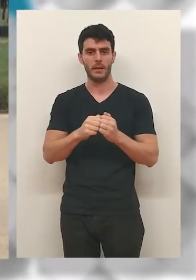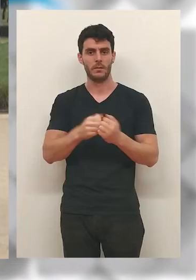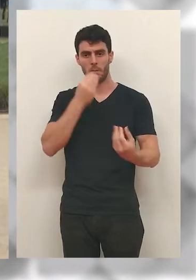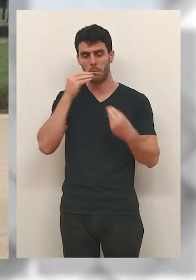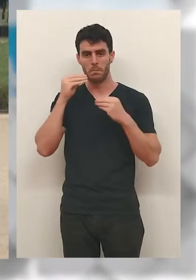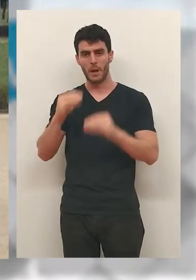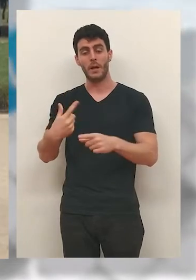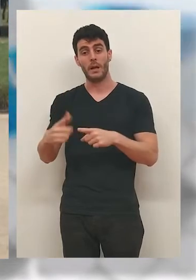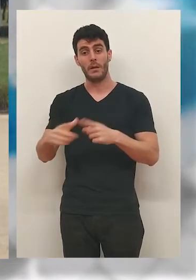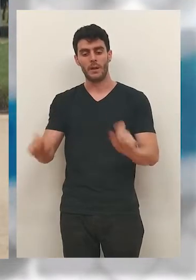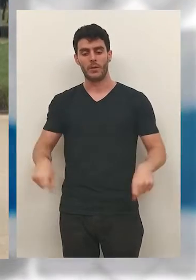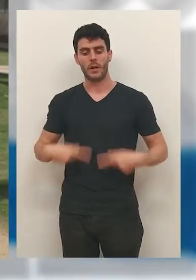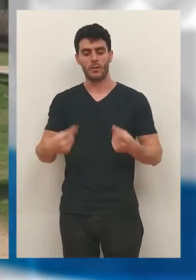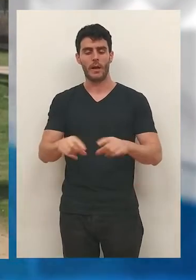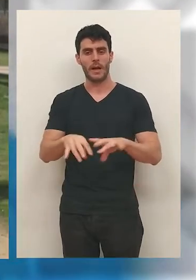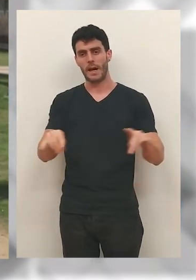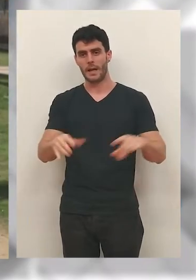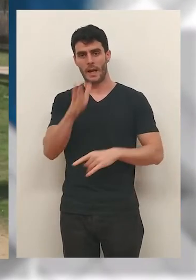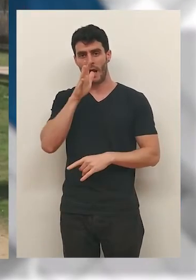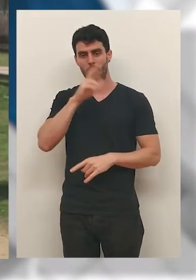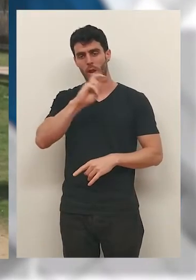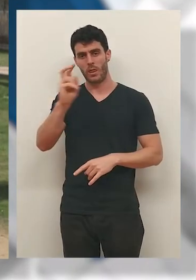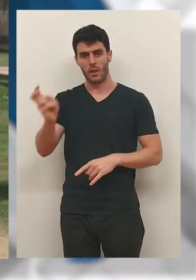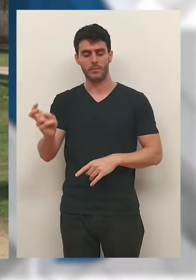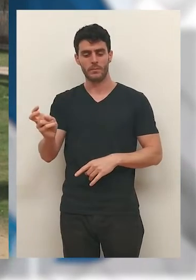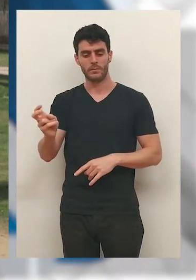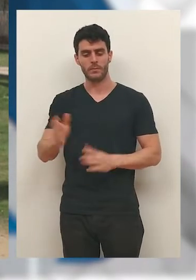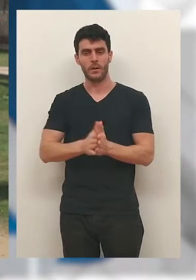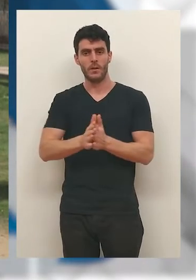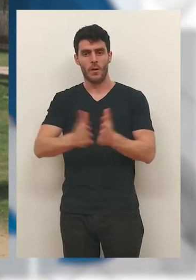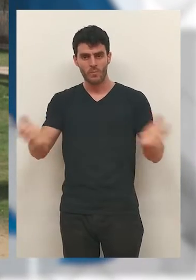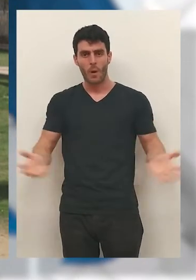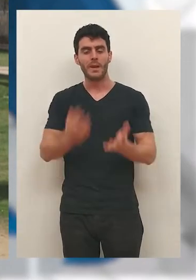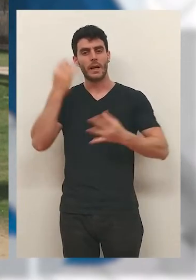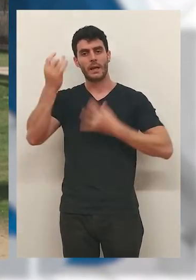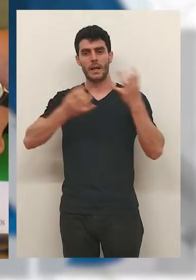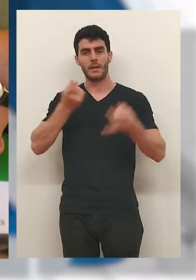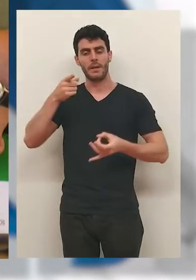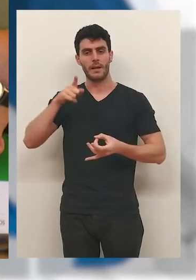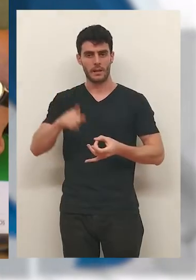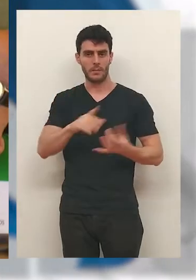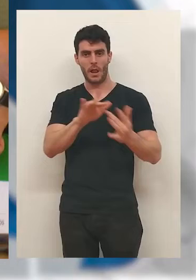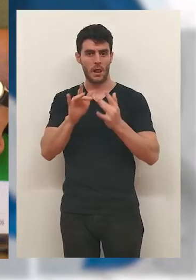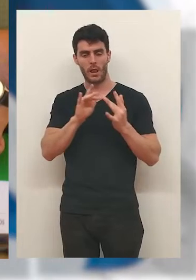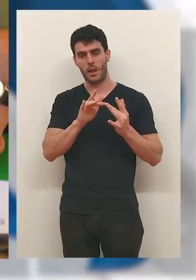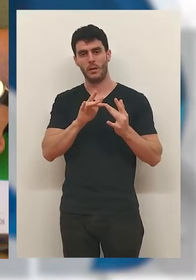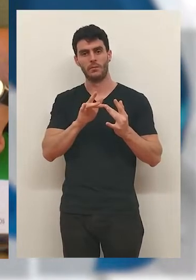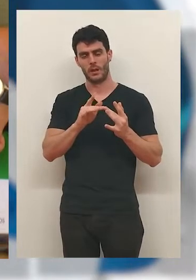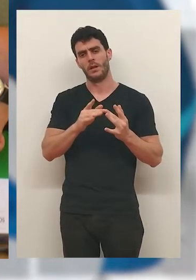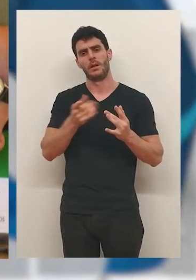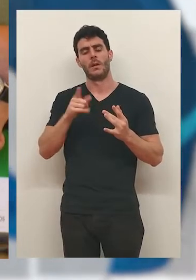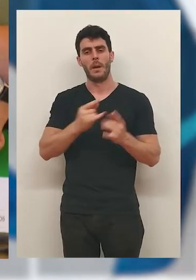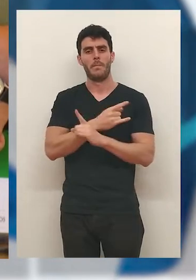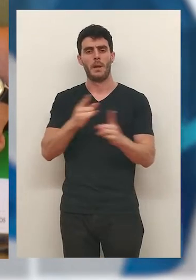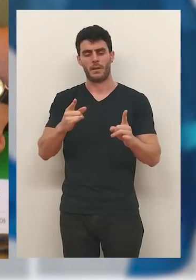el plástico y el metal sean sustituidos por elementos naturales con arena, agua, etcétera, que fomenten la creatividad y la